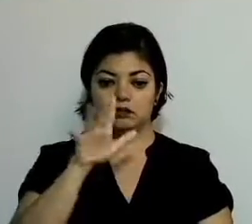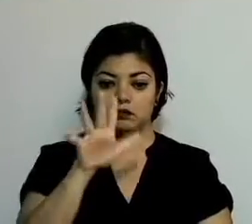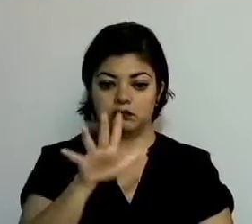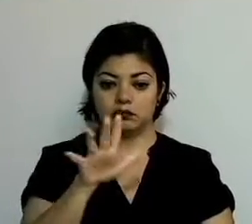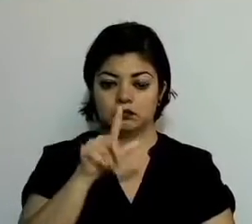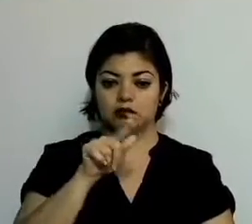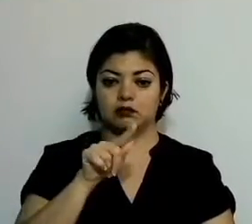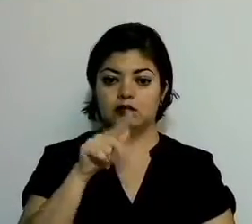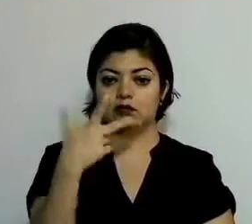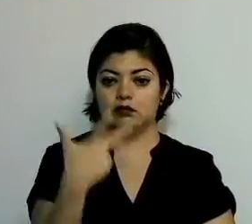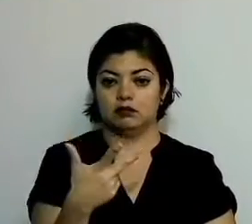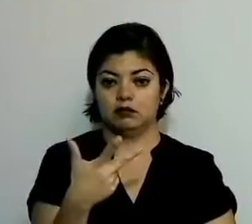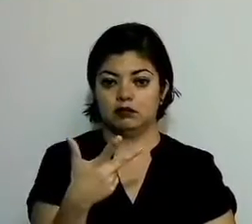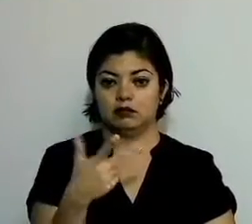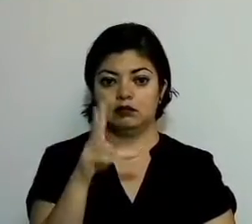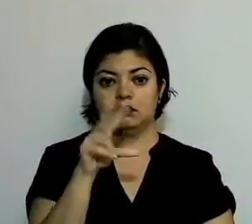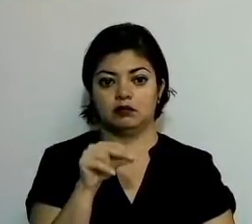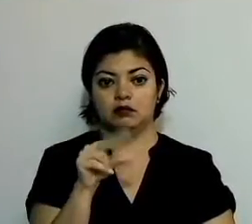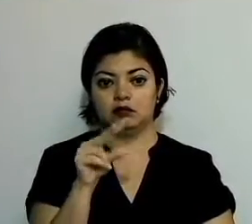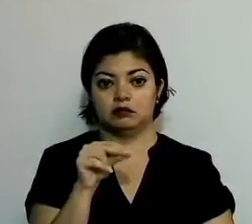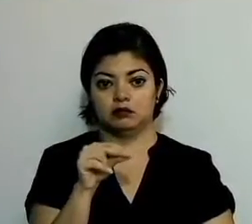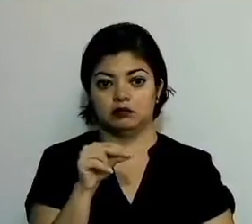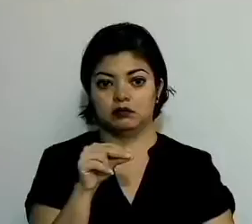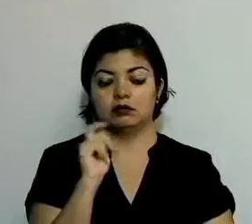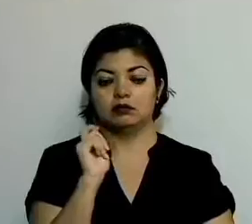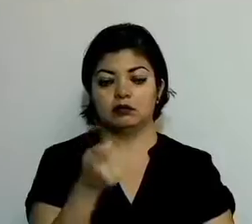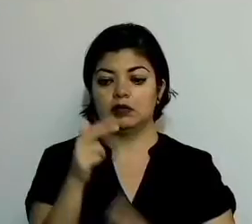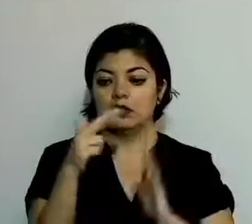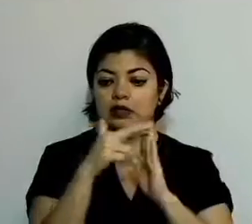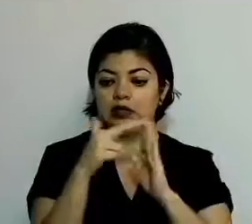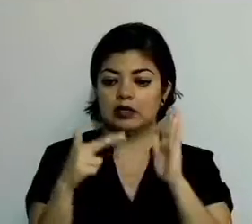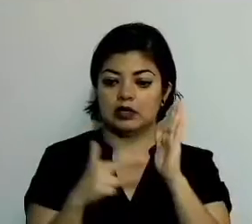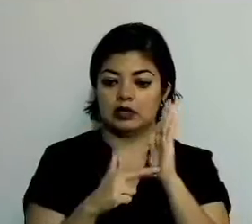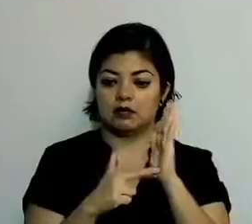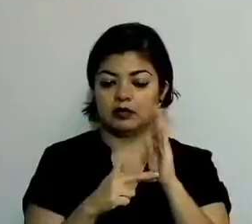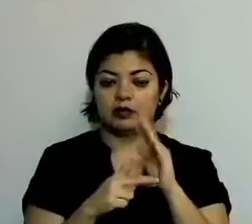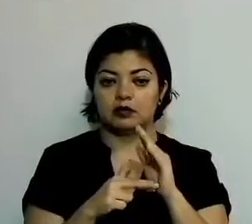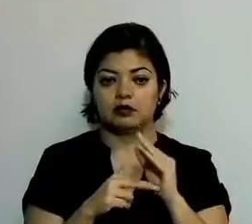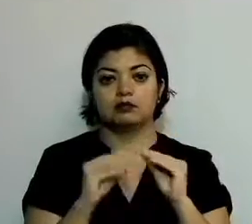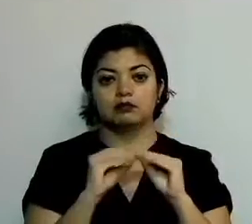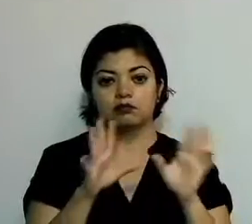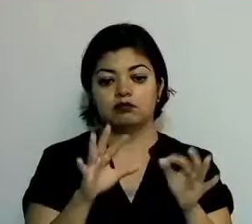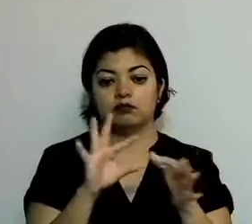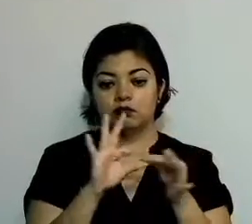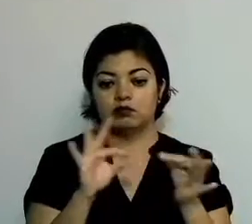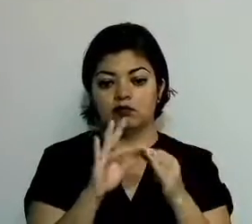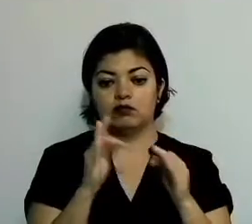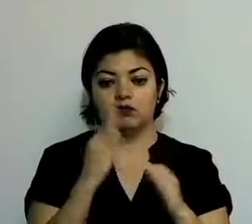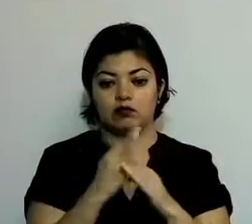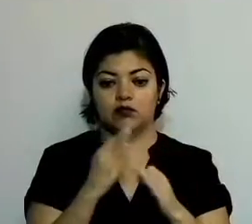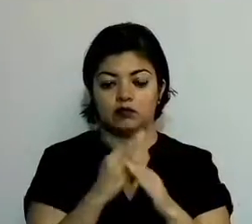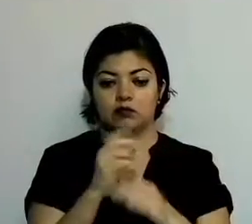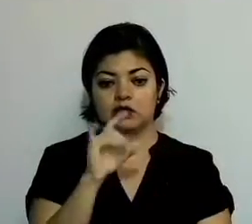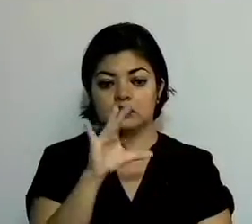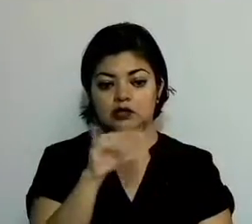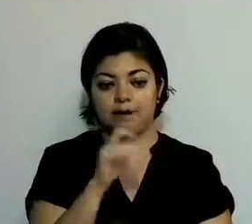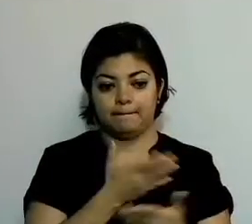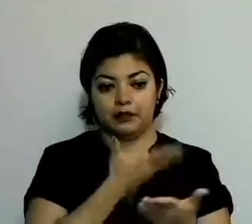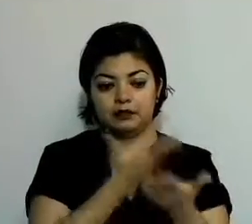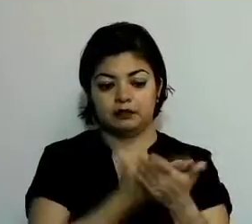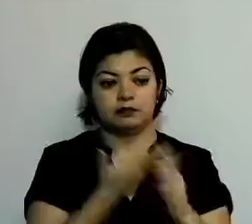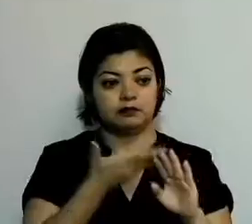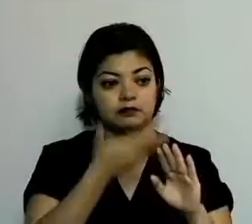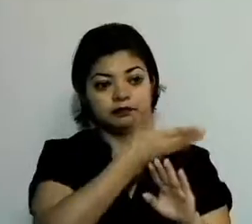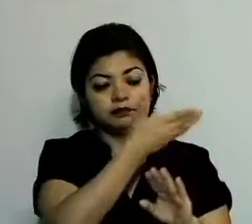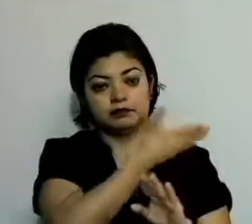78 y 80 del reglamento, emitir el siguiente dictamen. Antecedentes.